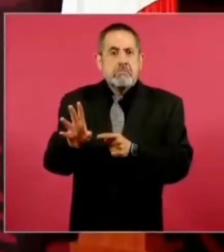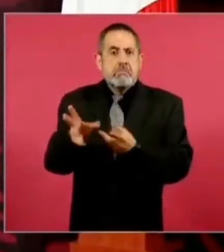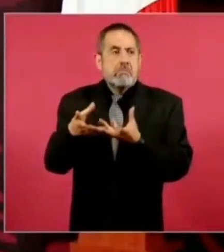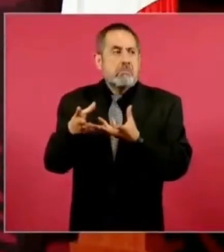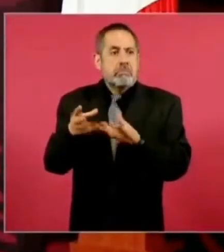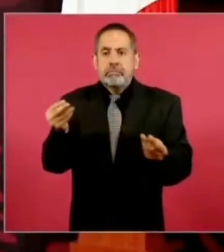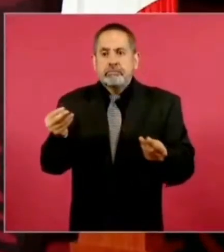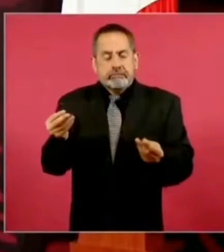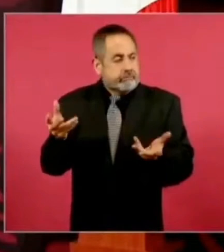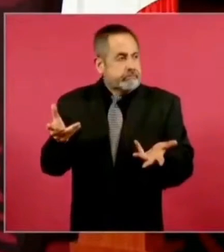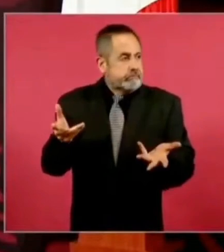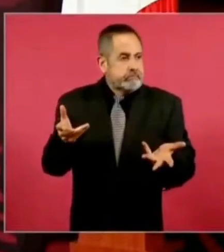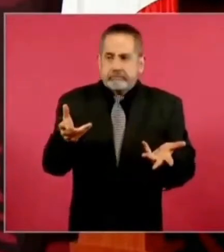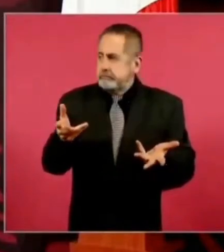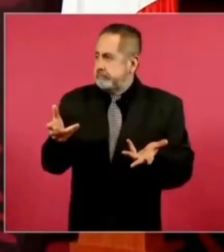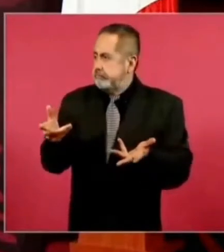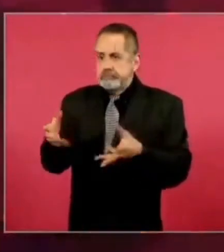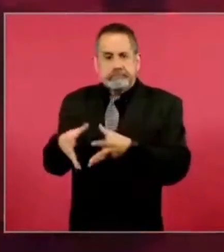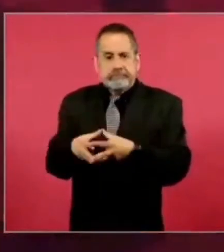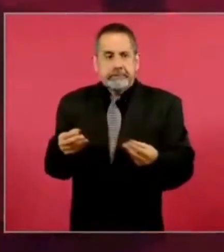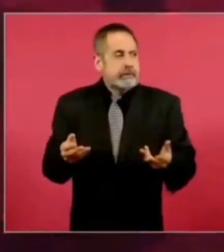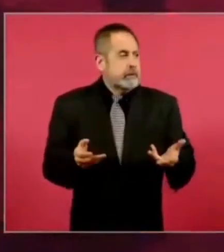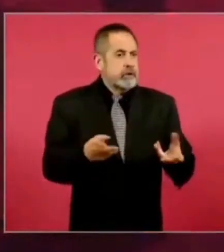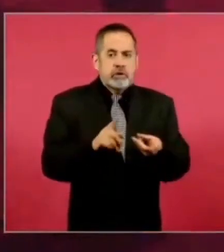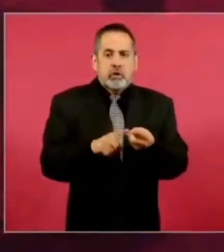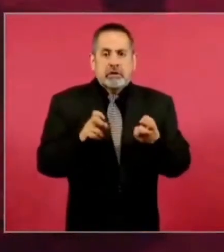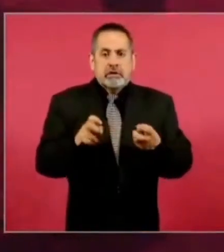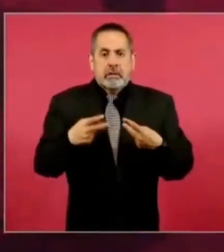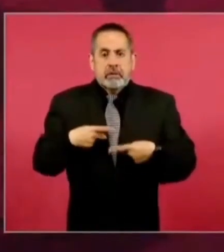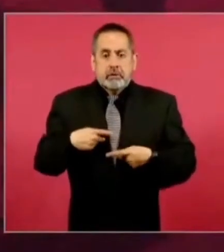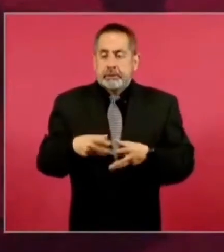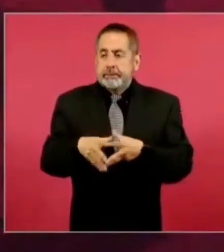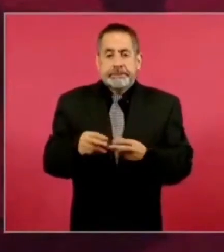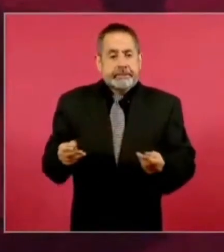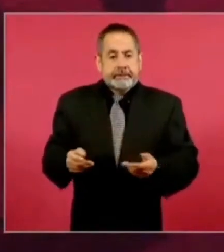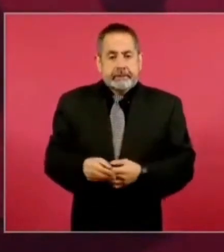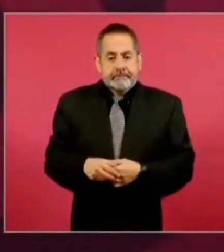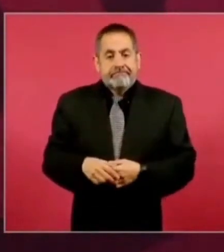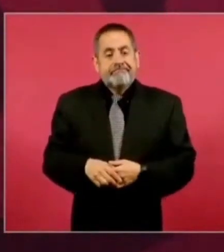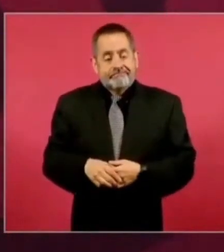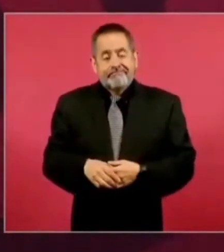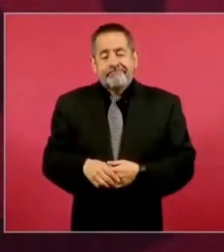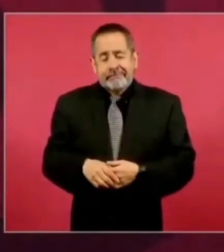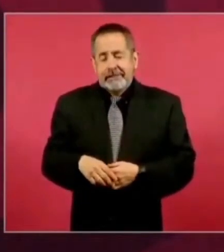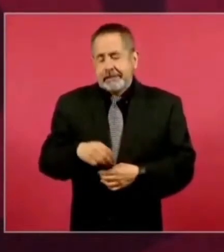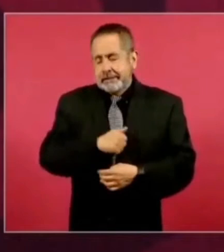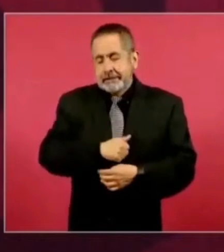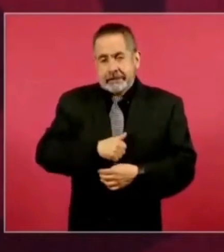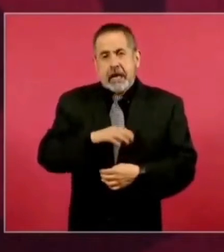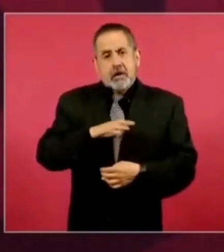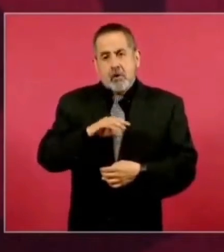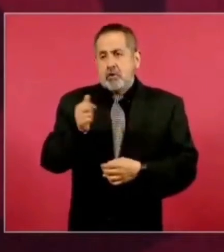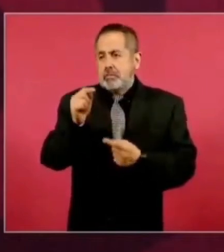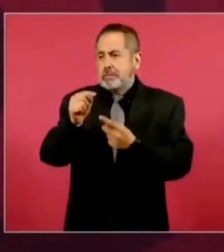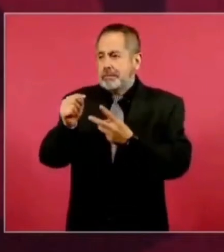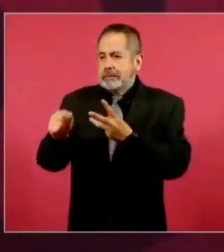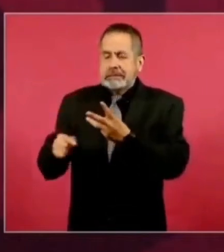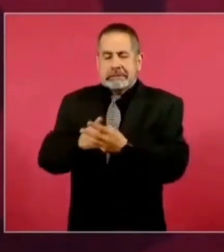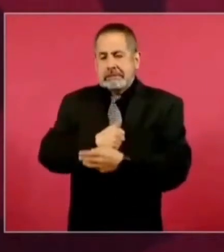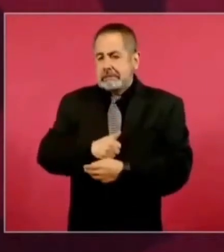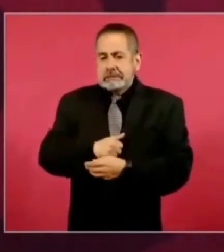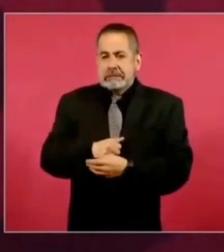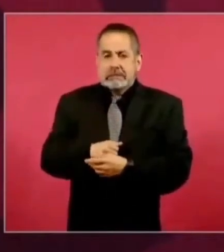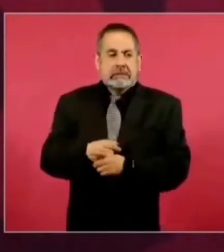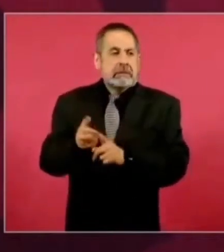de así otros casos muy lamentables. Entonces, siempre